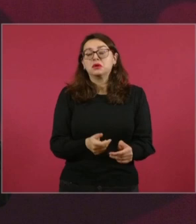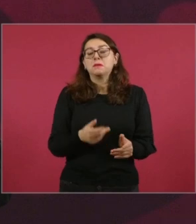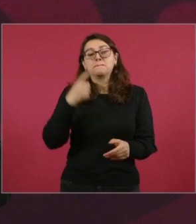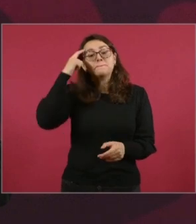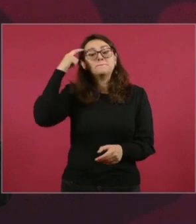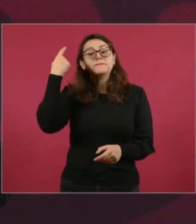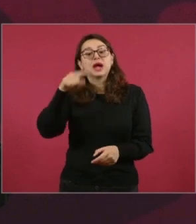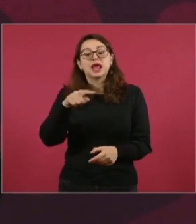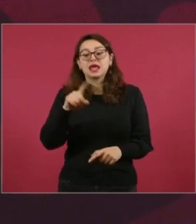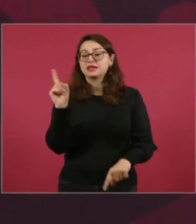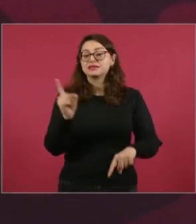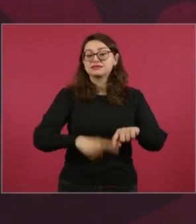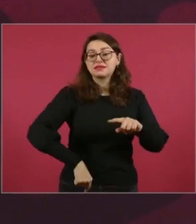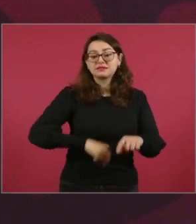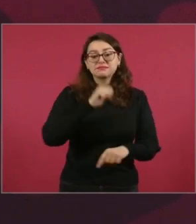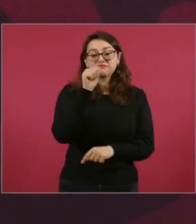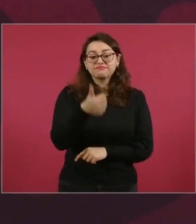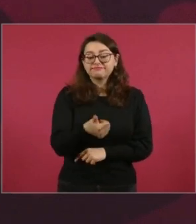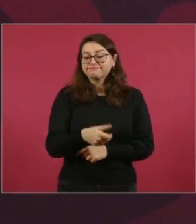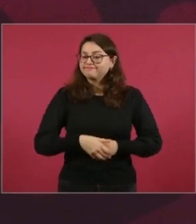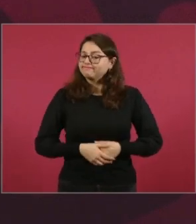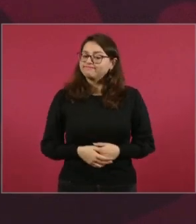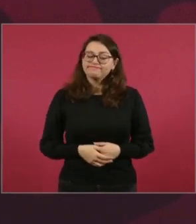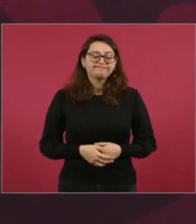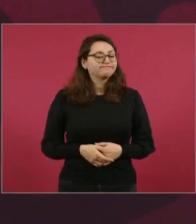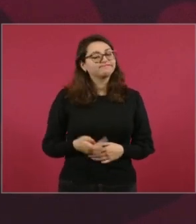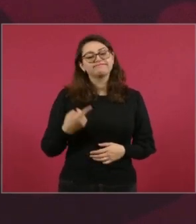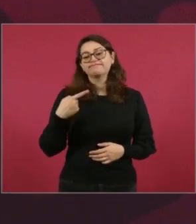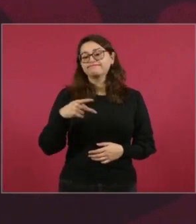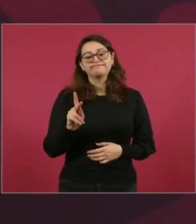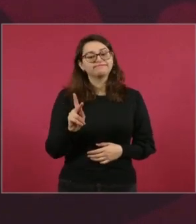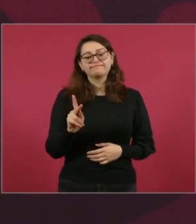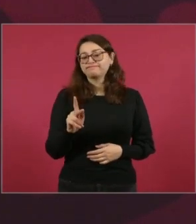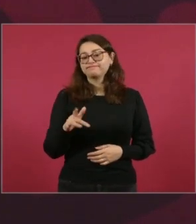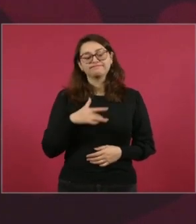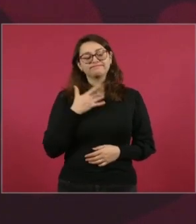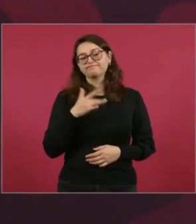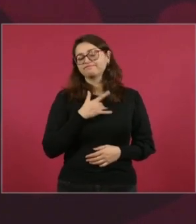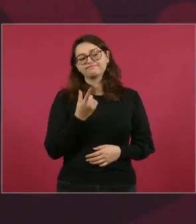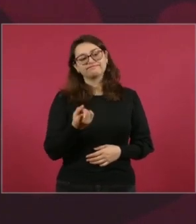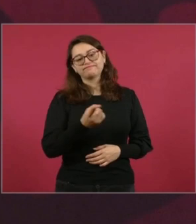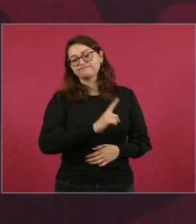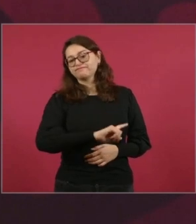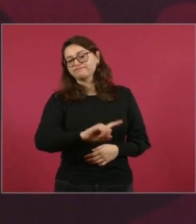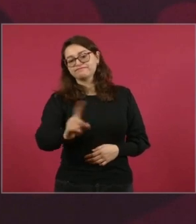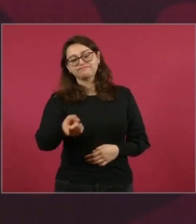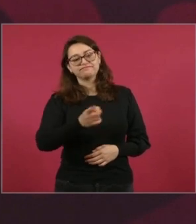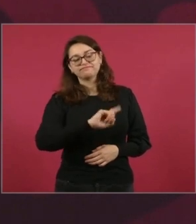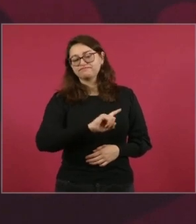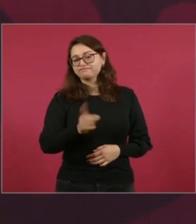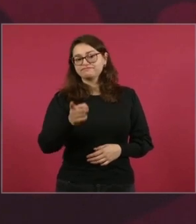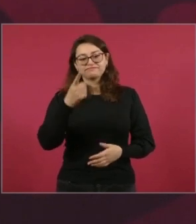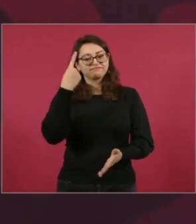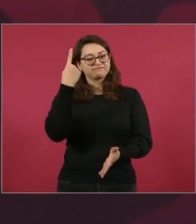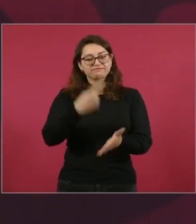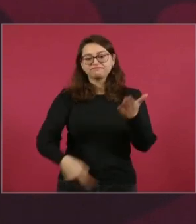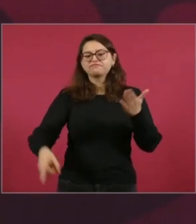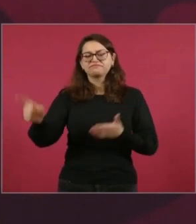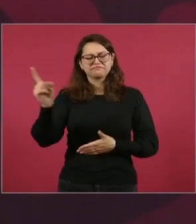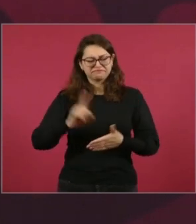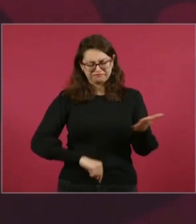Cuando se tomó la decisión por la gente de decir no y ahorramos